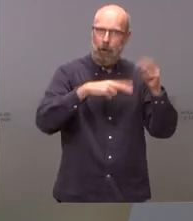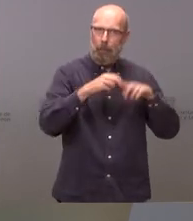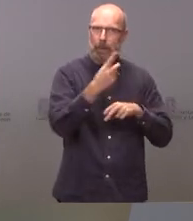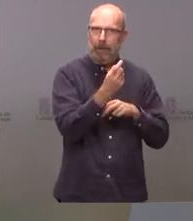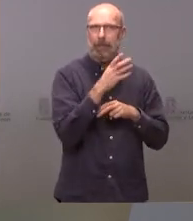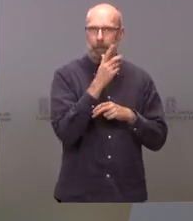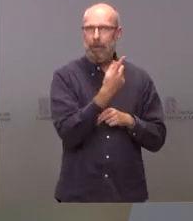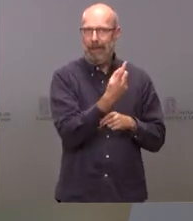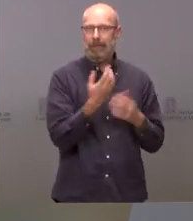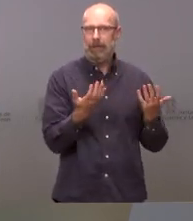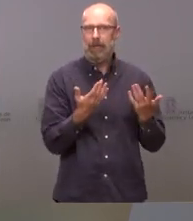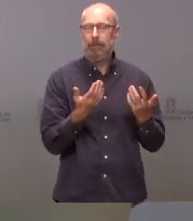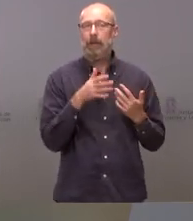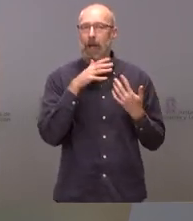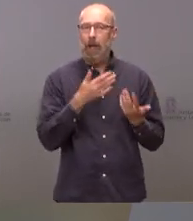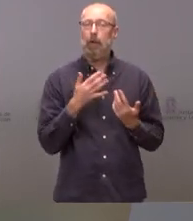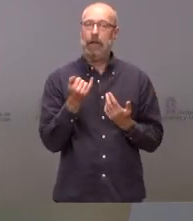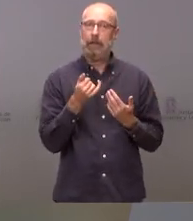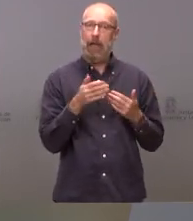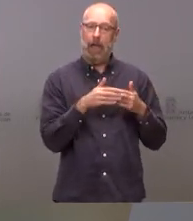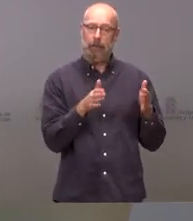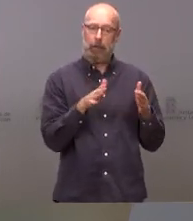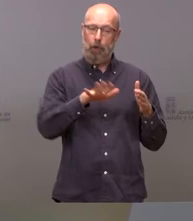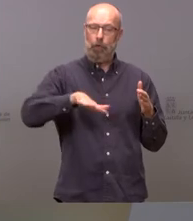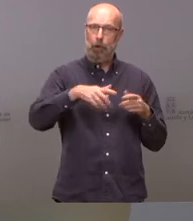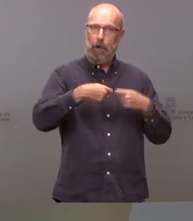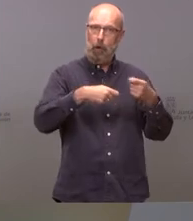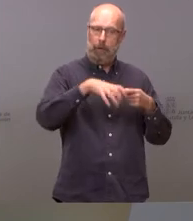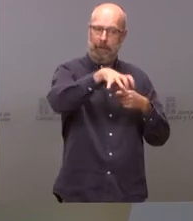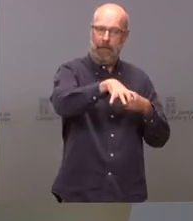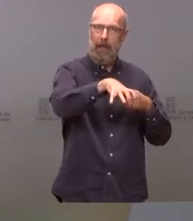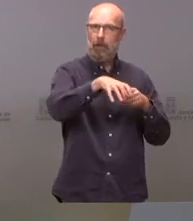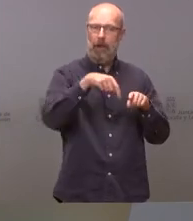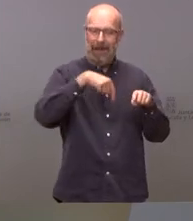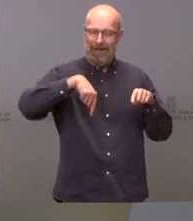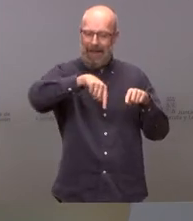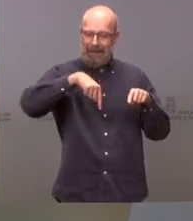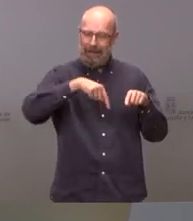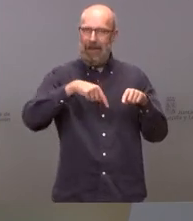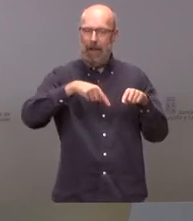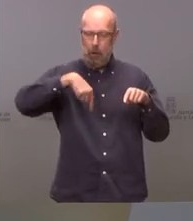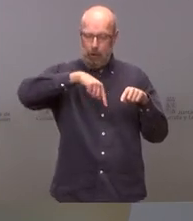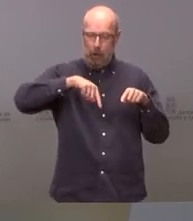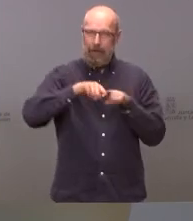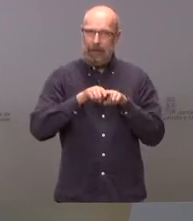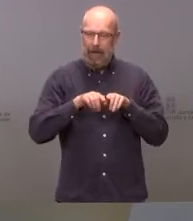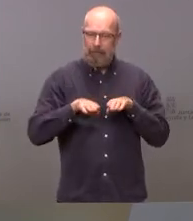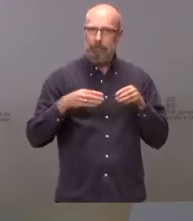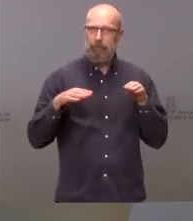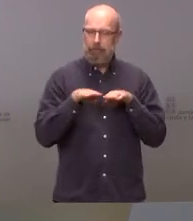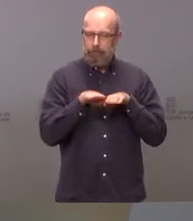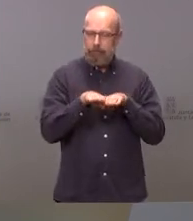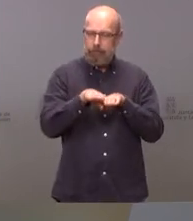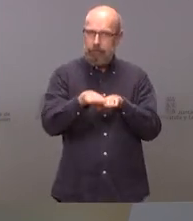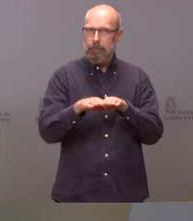tan necesario además habrá se abierto una zona comercial que hace que esté colapsada la glorieta de Unión con esa ronda este no